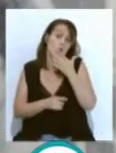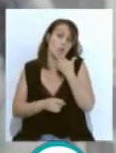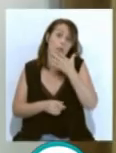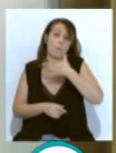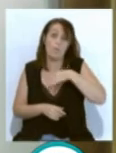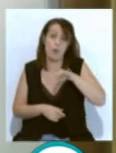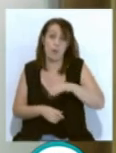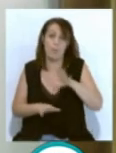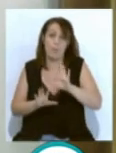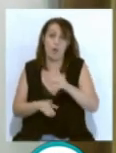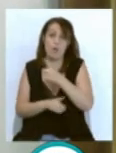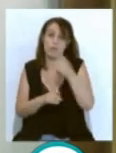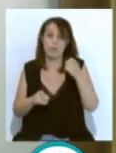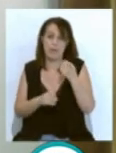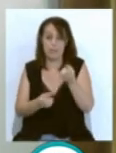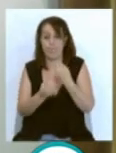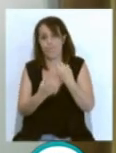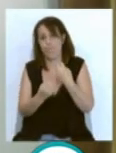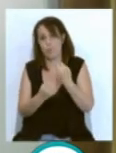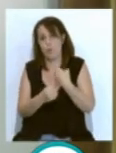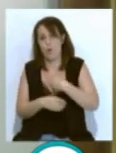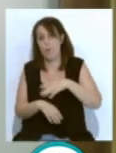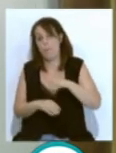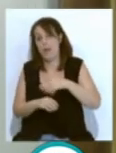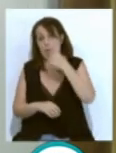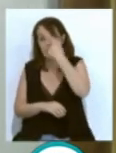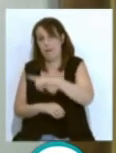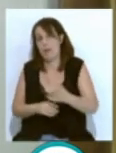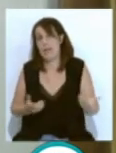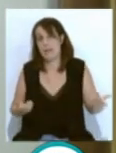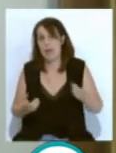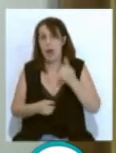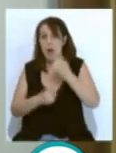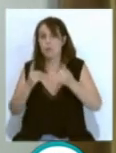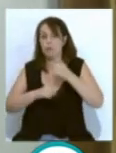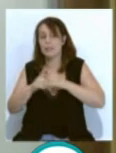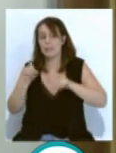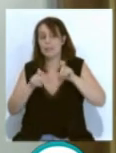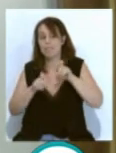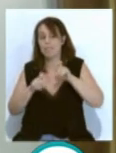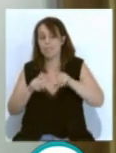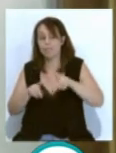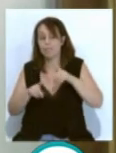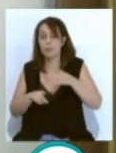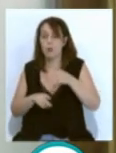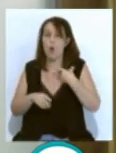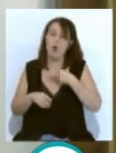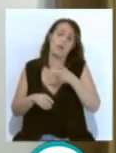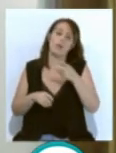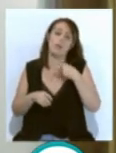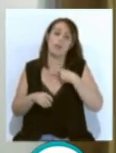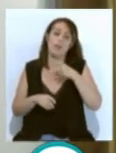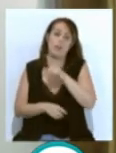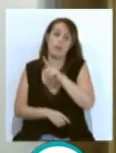nos faltan por rellenar para saber, digamos, algunas cuestiones concretas y es cómo vinieron aquellas 50